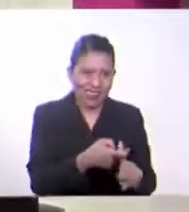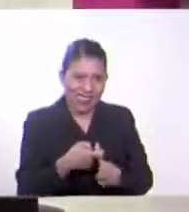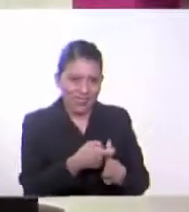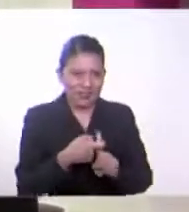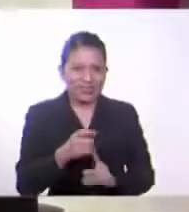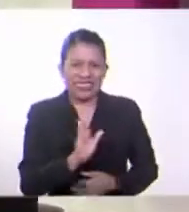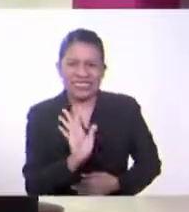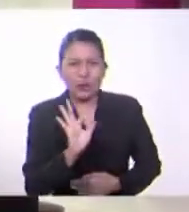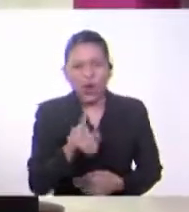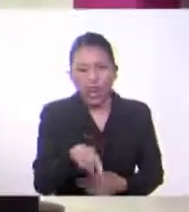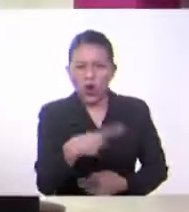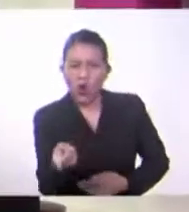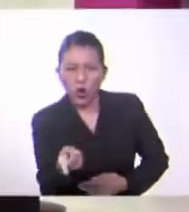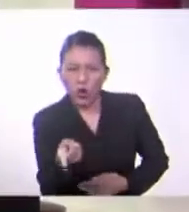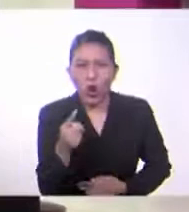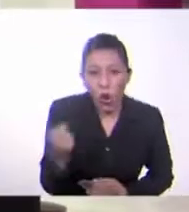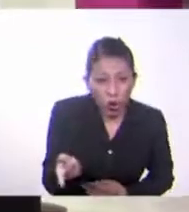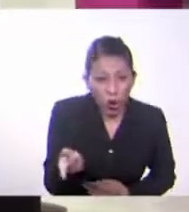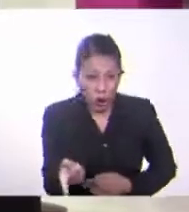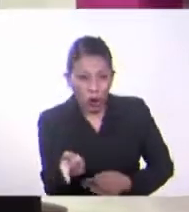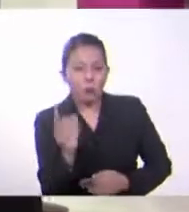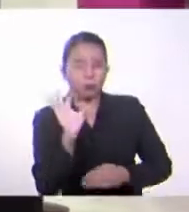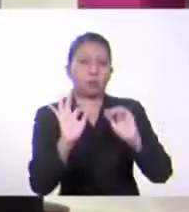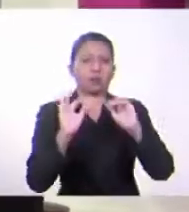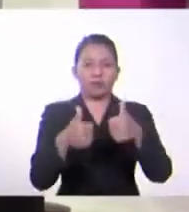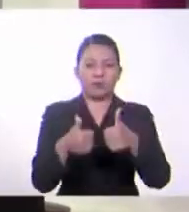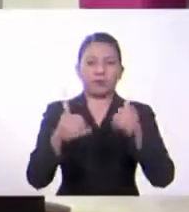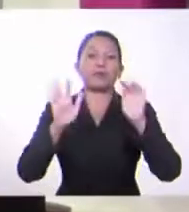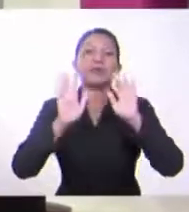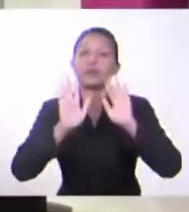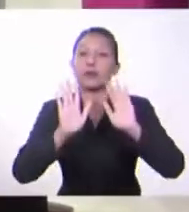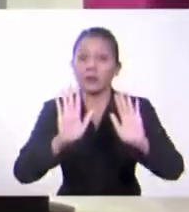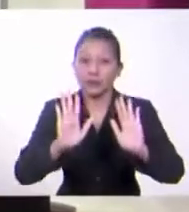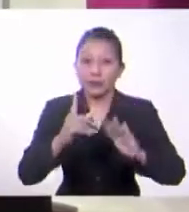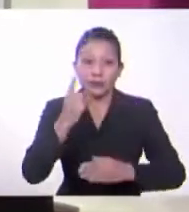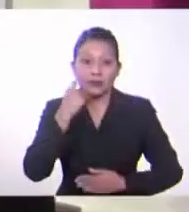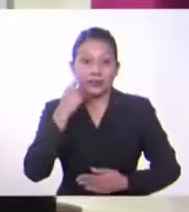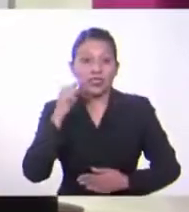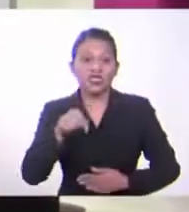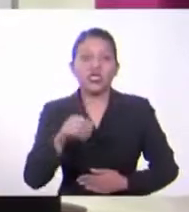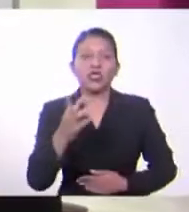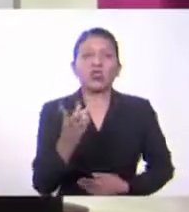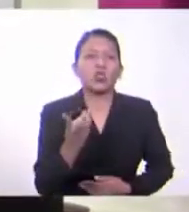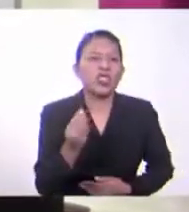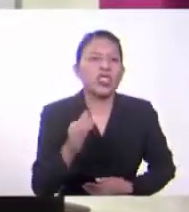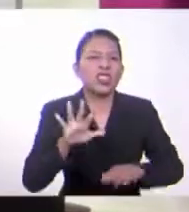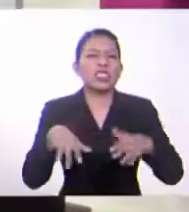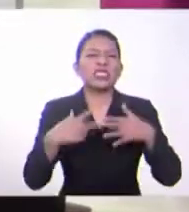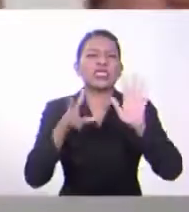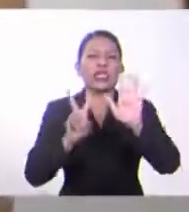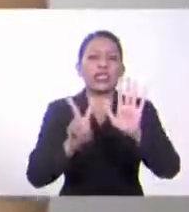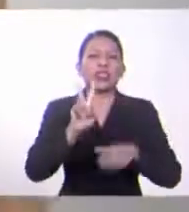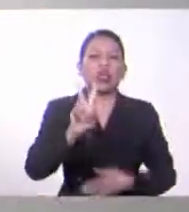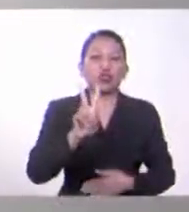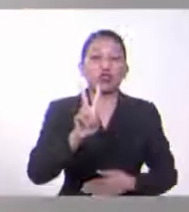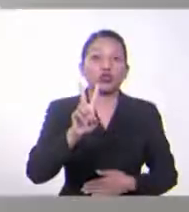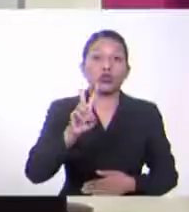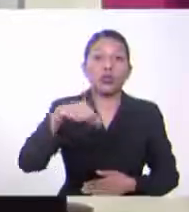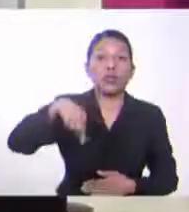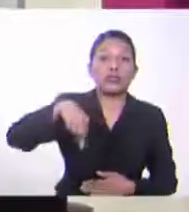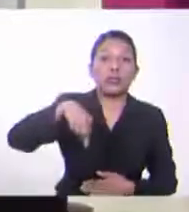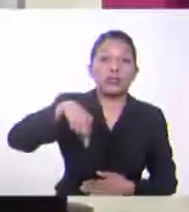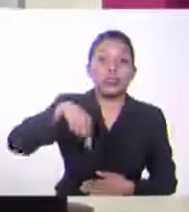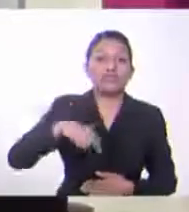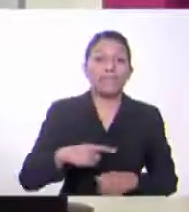mejor deme el otro. ¿Ese quiere? ¿El más obvio? Fíjese que este es 72 quetzales. Ah, está bien, me parece. Este, sí. Va.